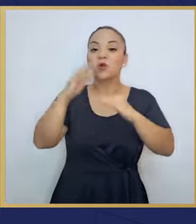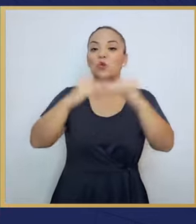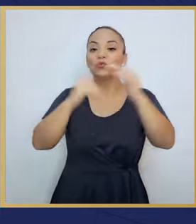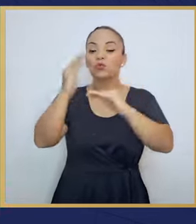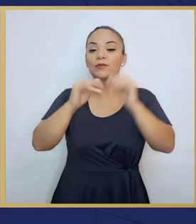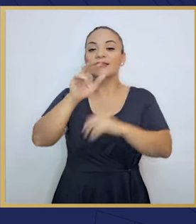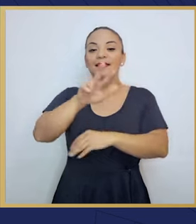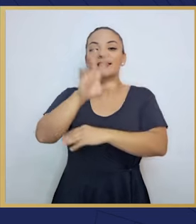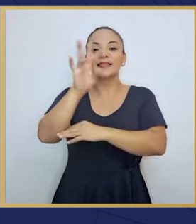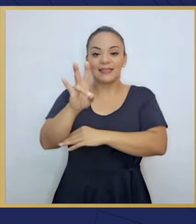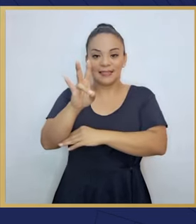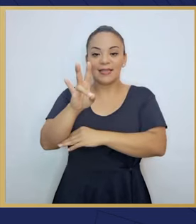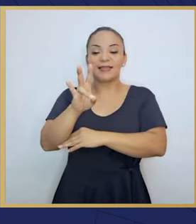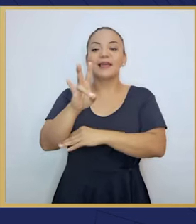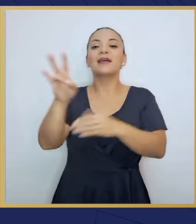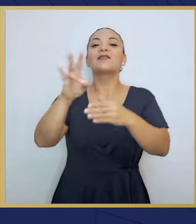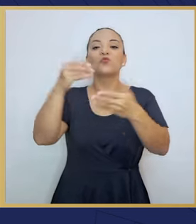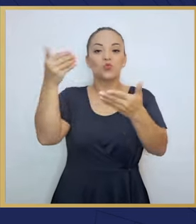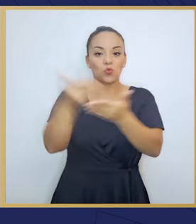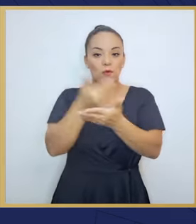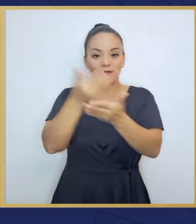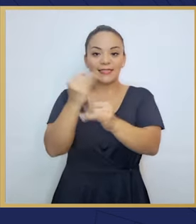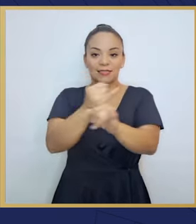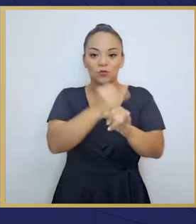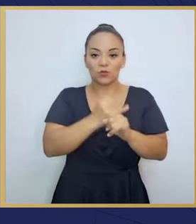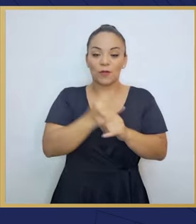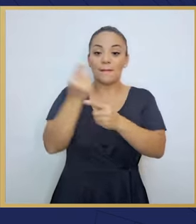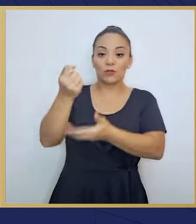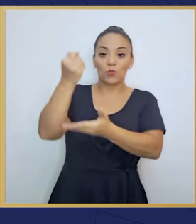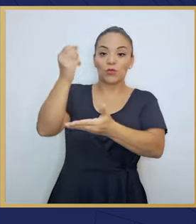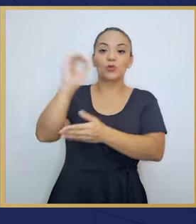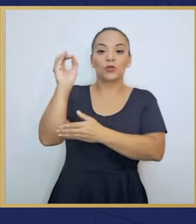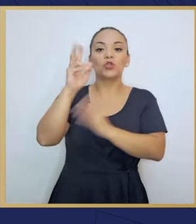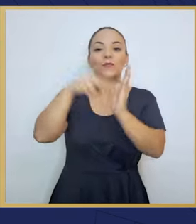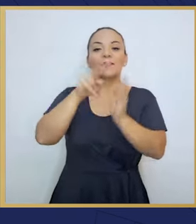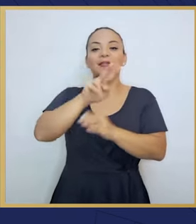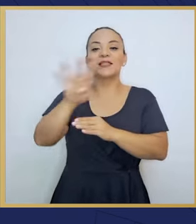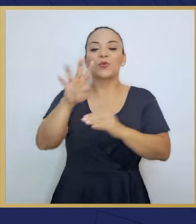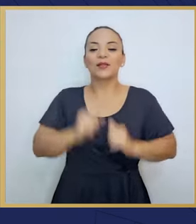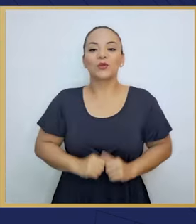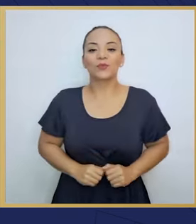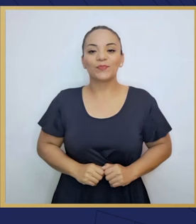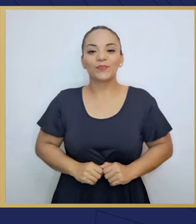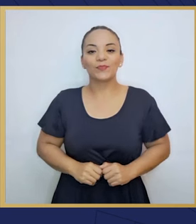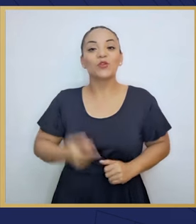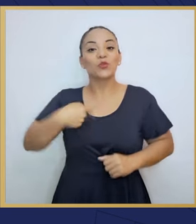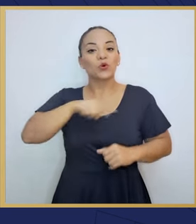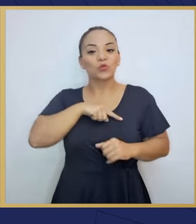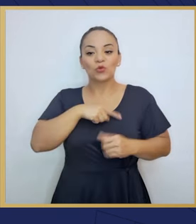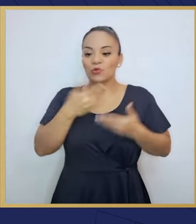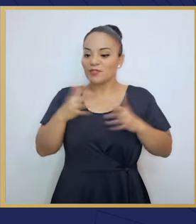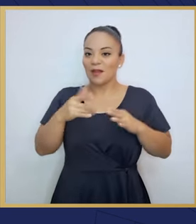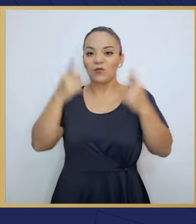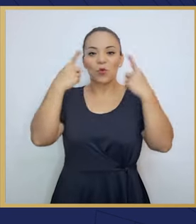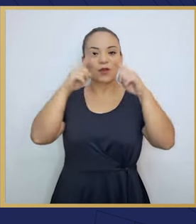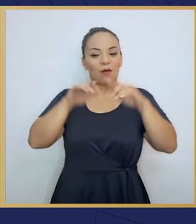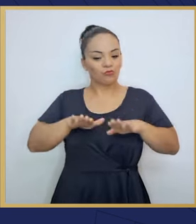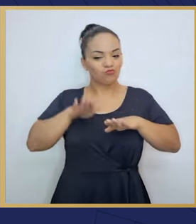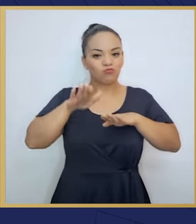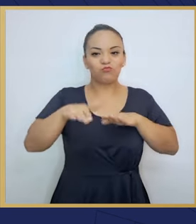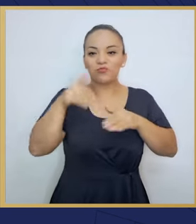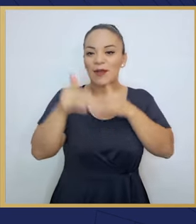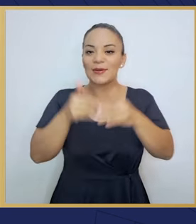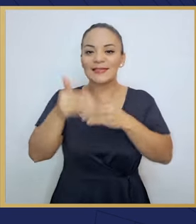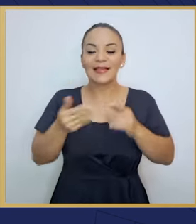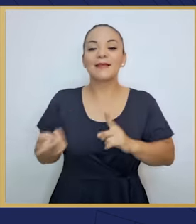37 completamente nuevos con presupuesto ordinario 2024. Hemos dado un paso adelante con la implementación